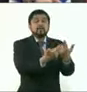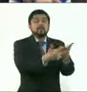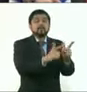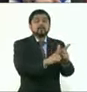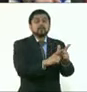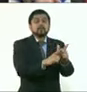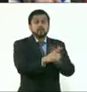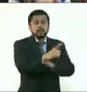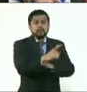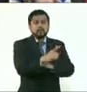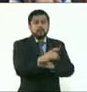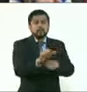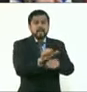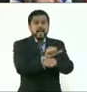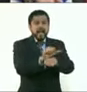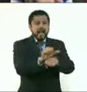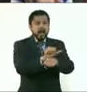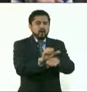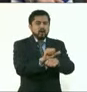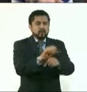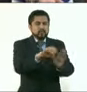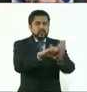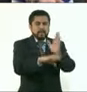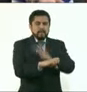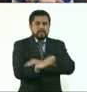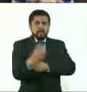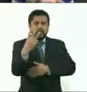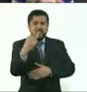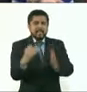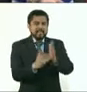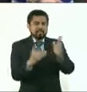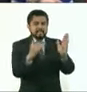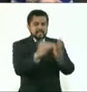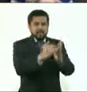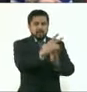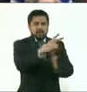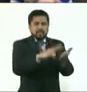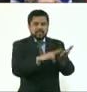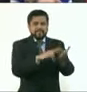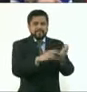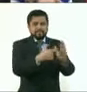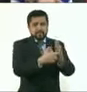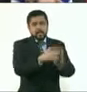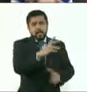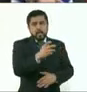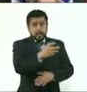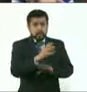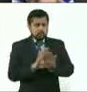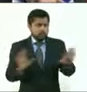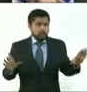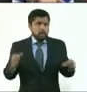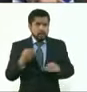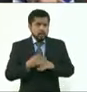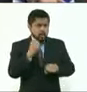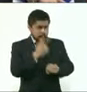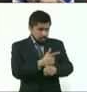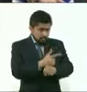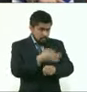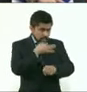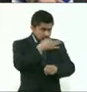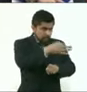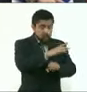autos de ultralujo que cuestan tres millones de pesos, por ejemplo. Se notificó y lo que se hizo es que pagaron en la ciudad, es